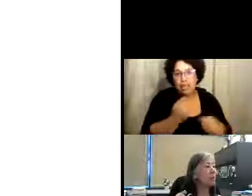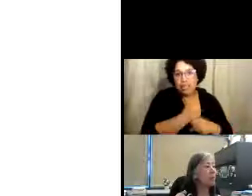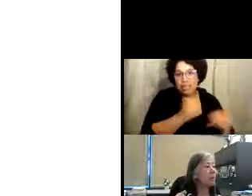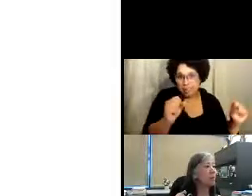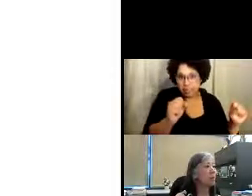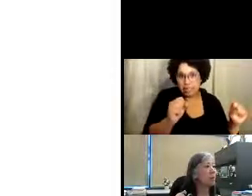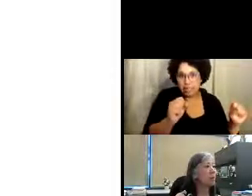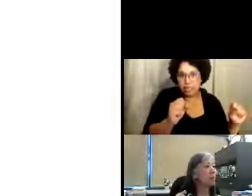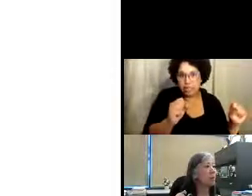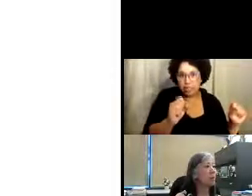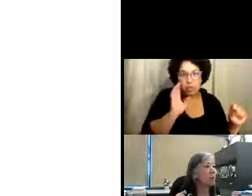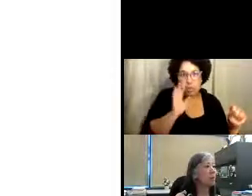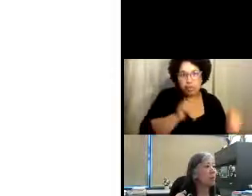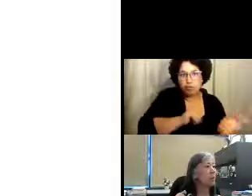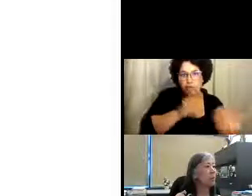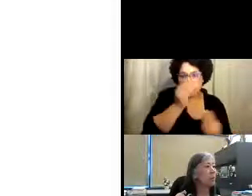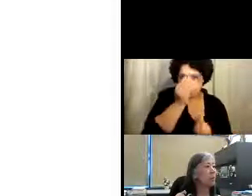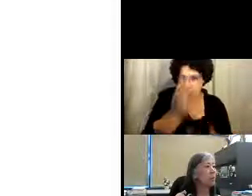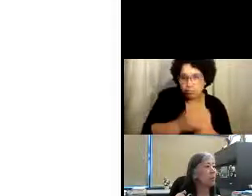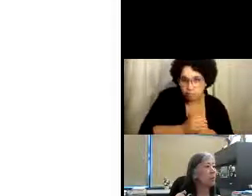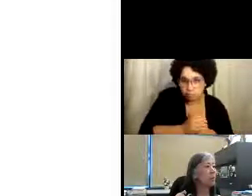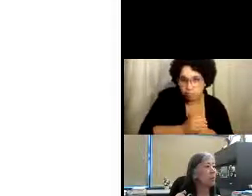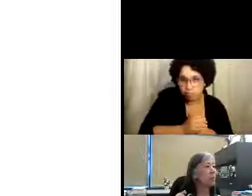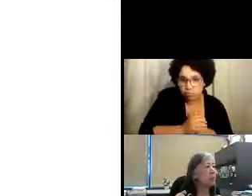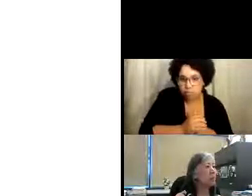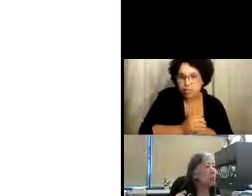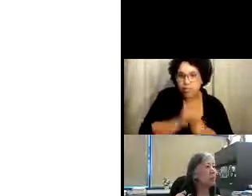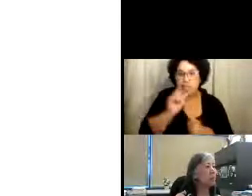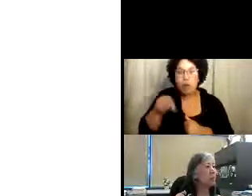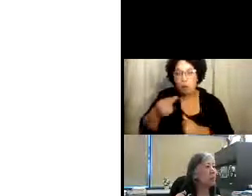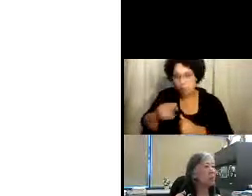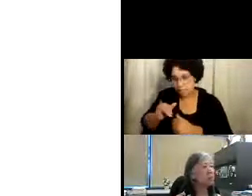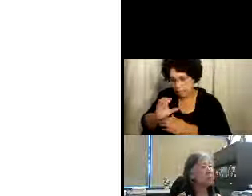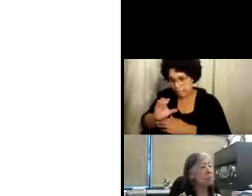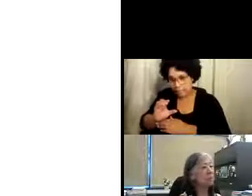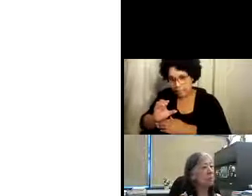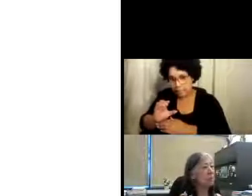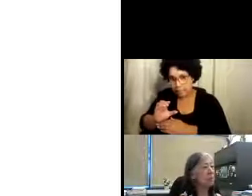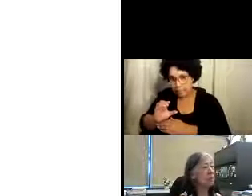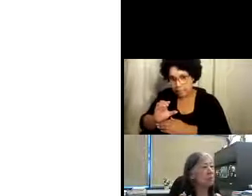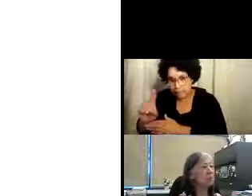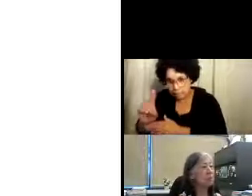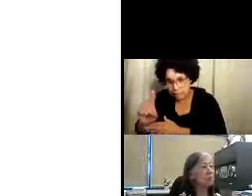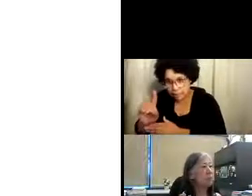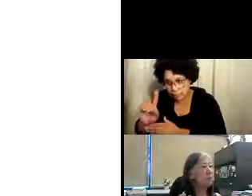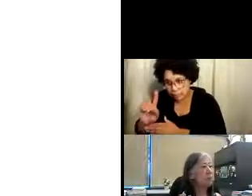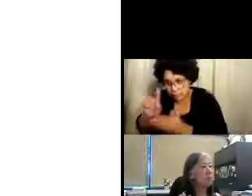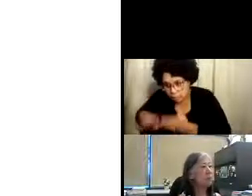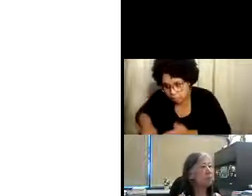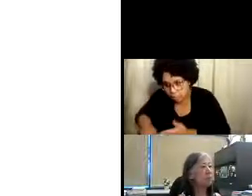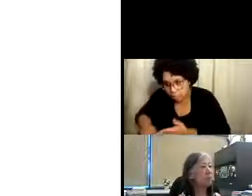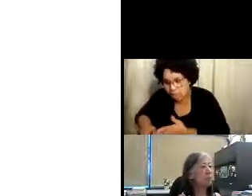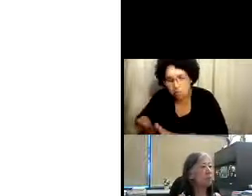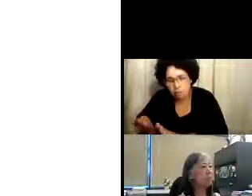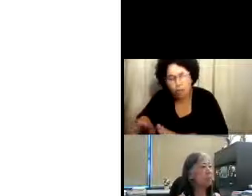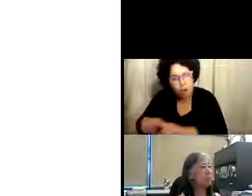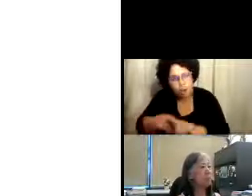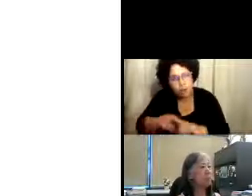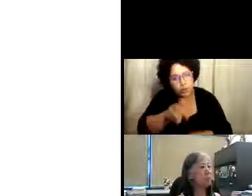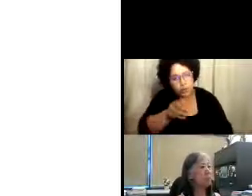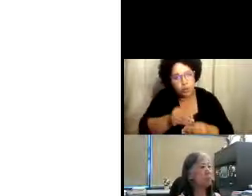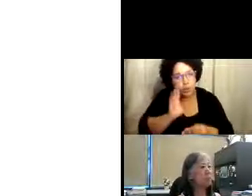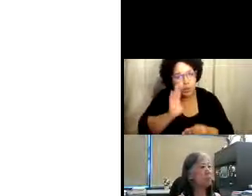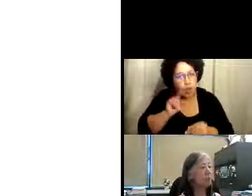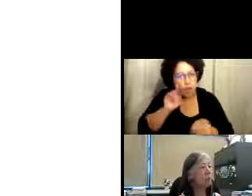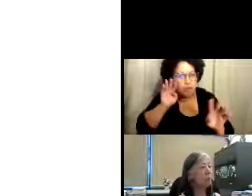si es que hay cualquier asunto de seguridad o bienestar, también vamos a enfocarnos en ellos. Así que no solamente control de